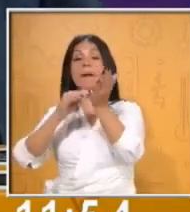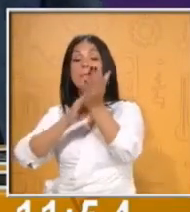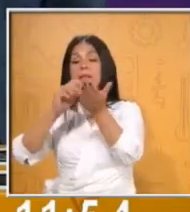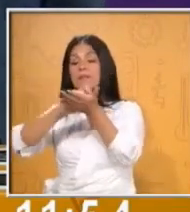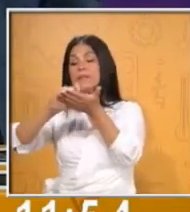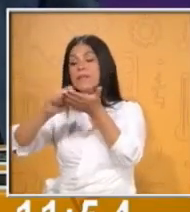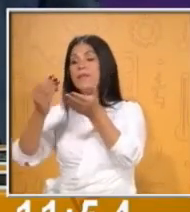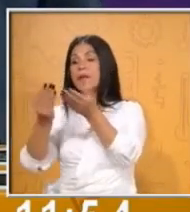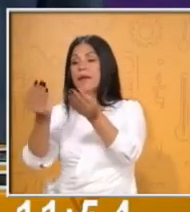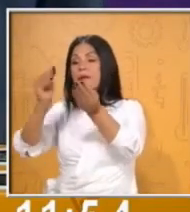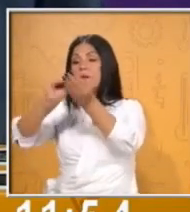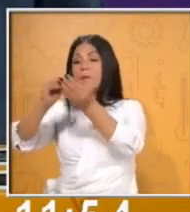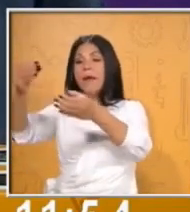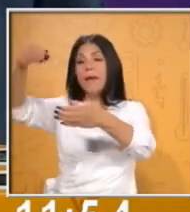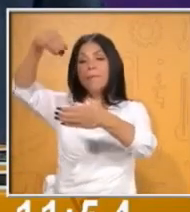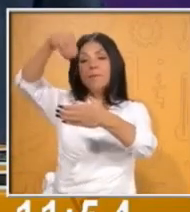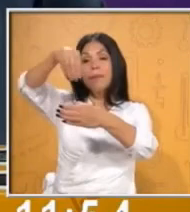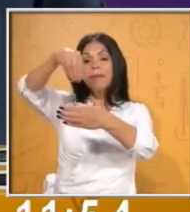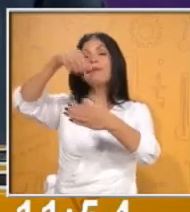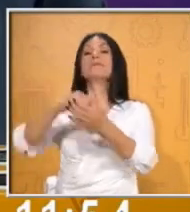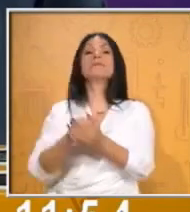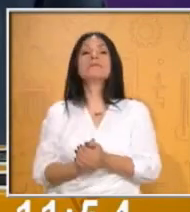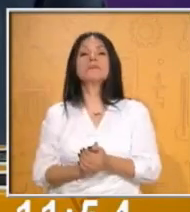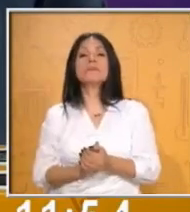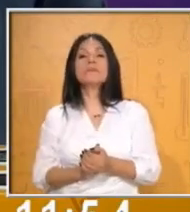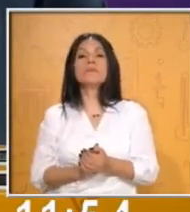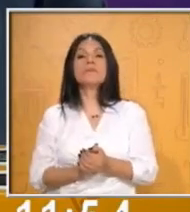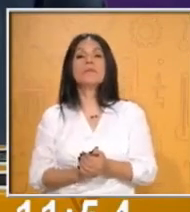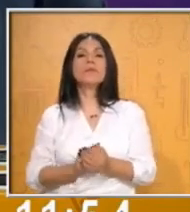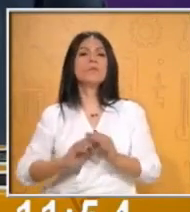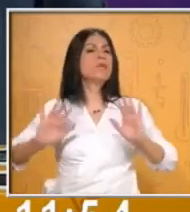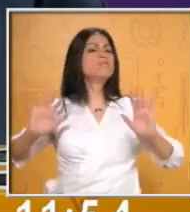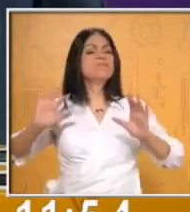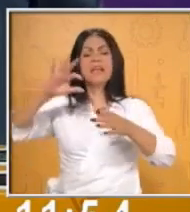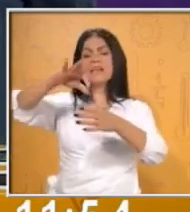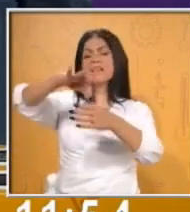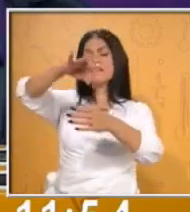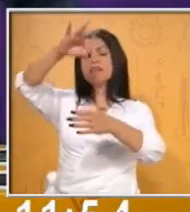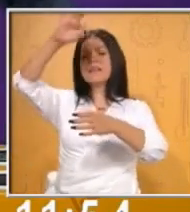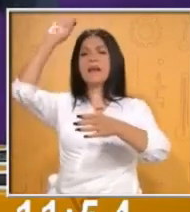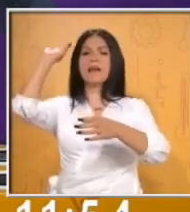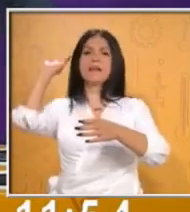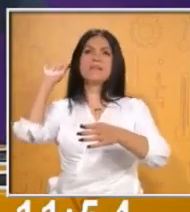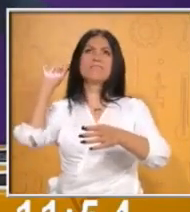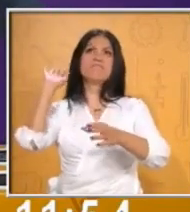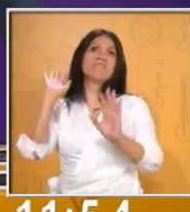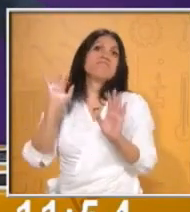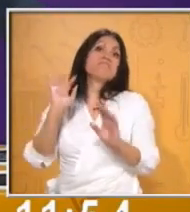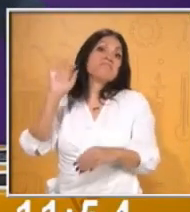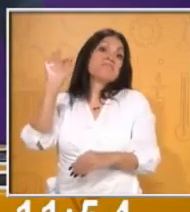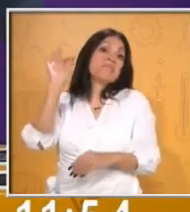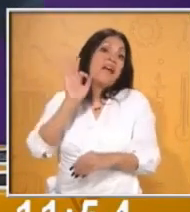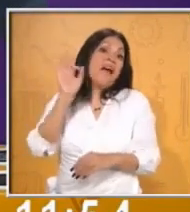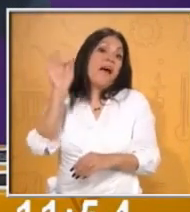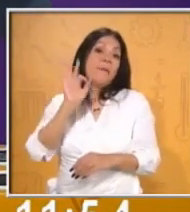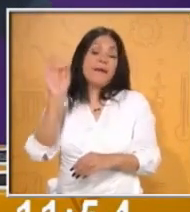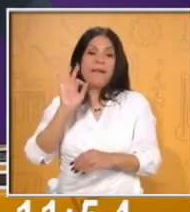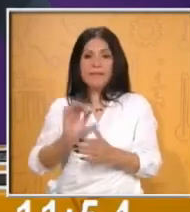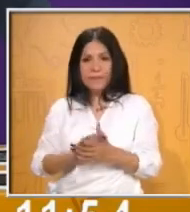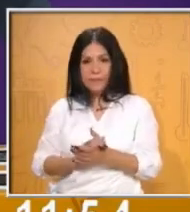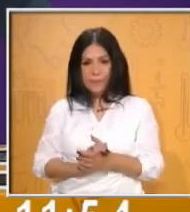eso, van a ir sacando de manera aleatoria las respuestas. Por ejemplo, maestro.